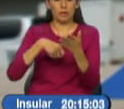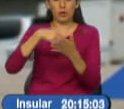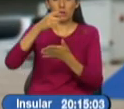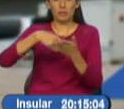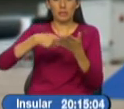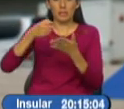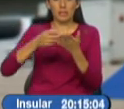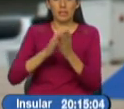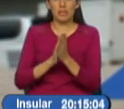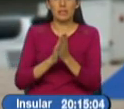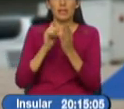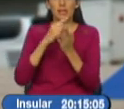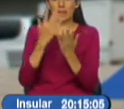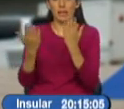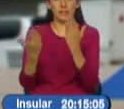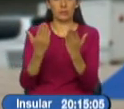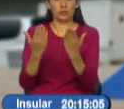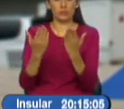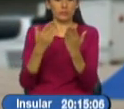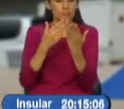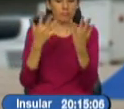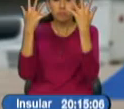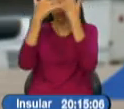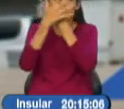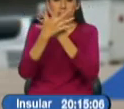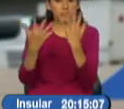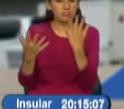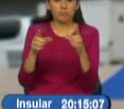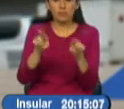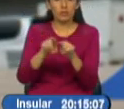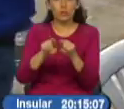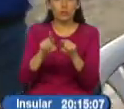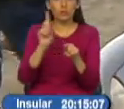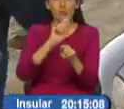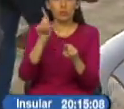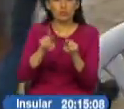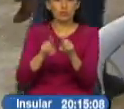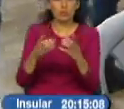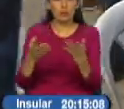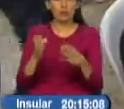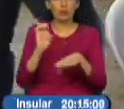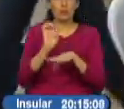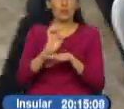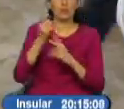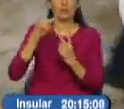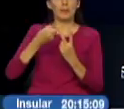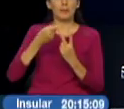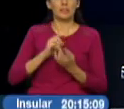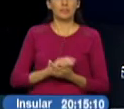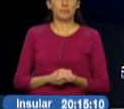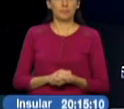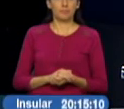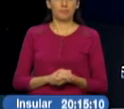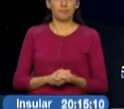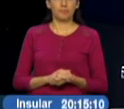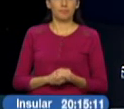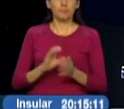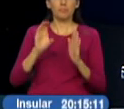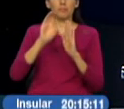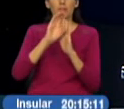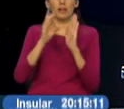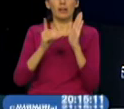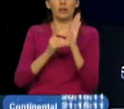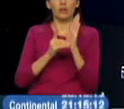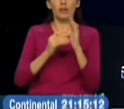el secretario, y aquella no coincidiera con el acta computada. Alec Llanos, Ecuador TV. Y el Código de la